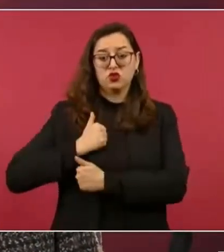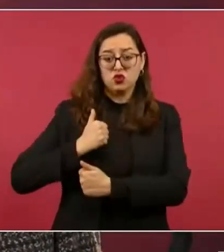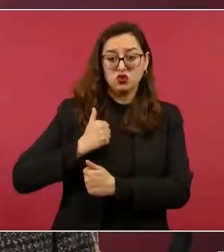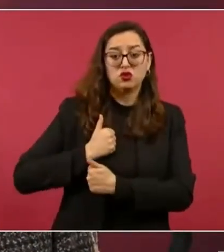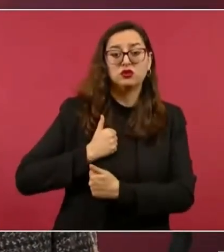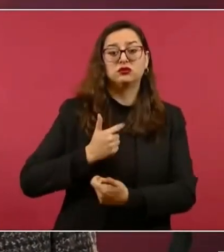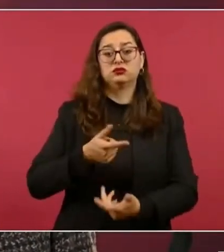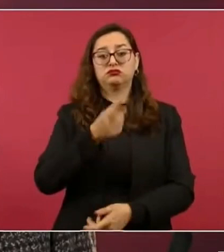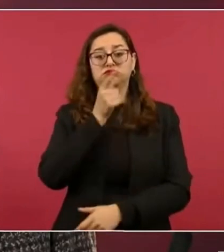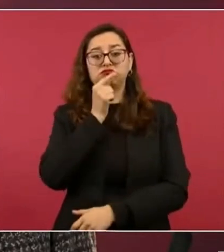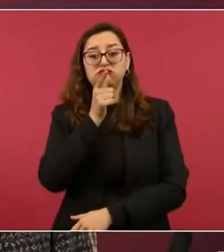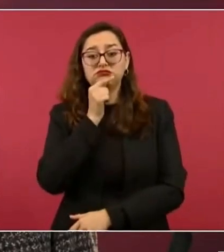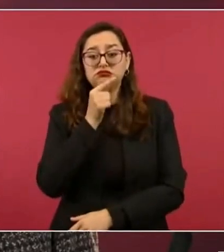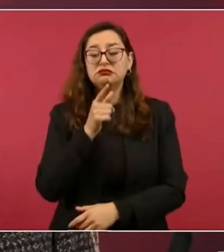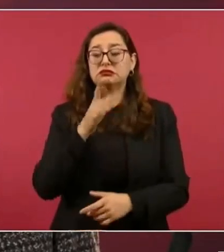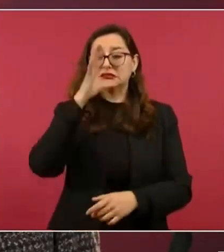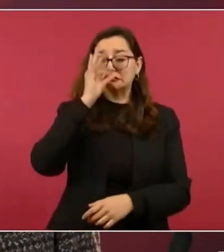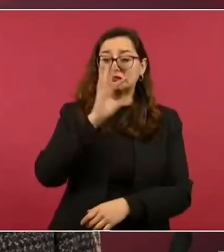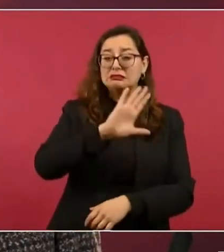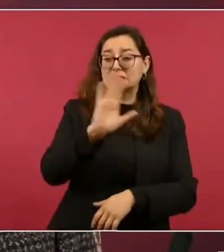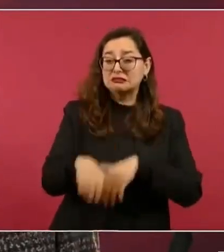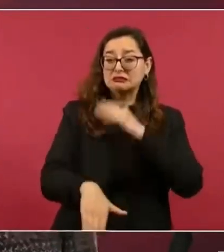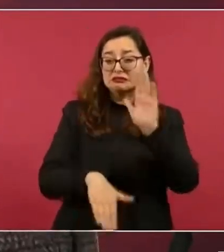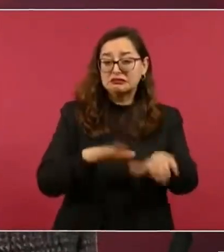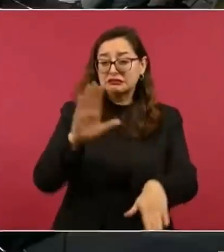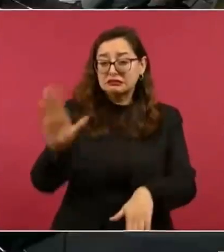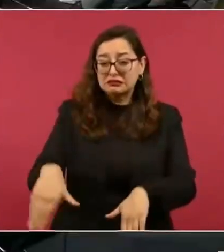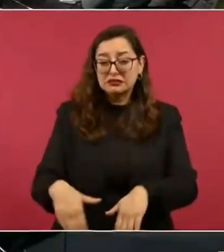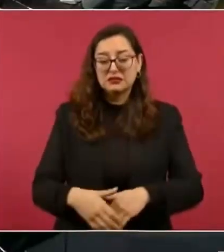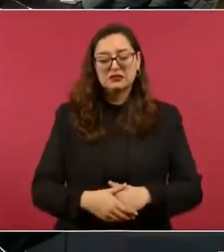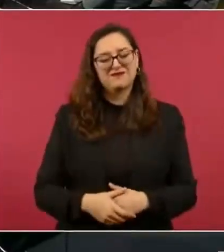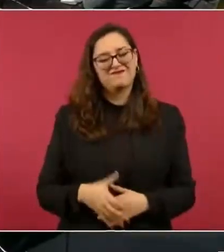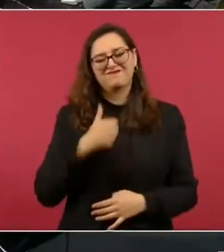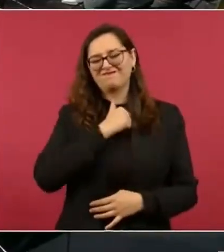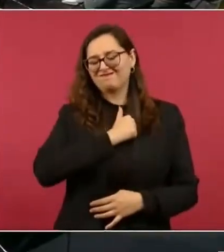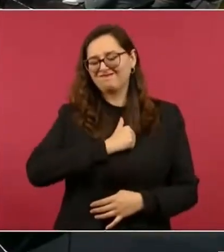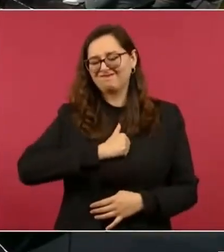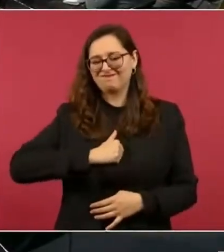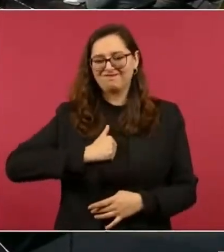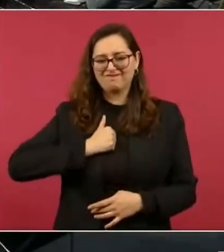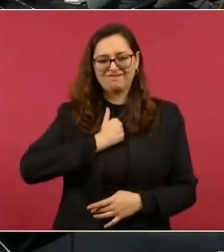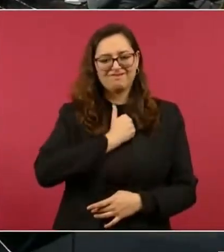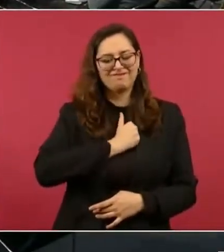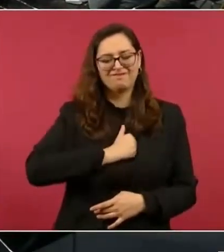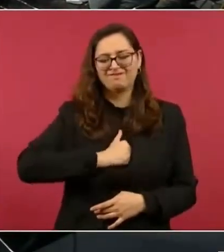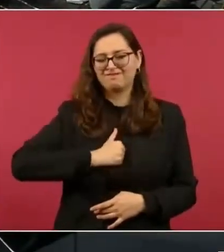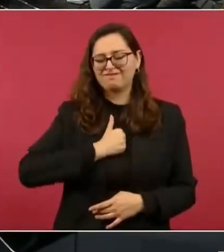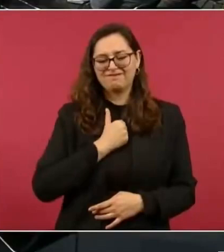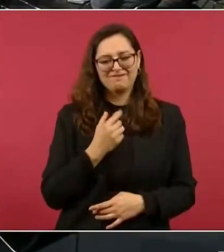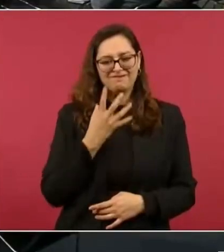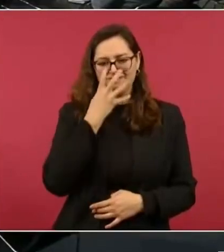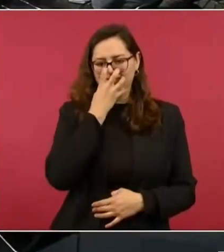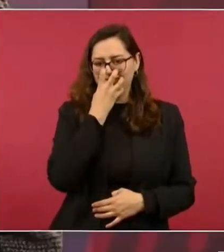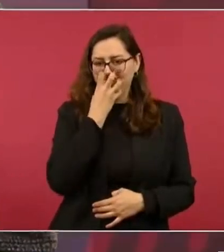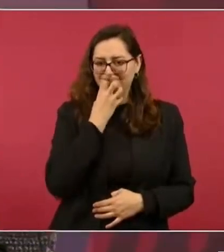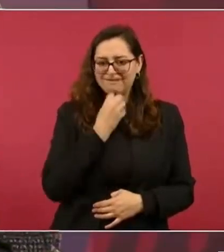integrantes de las Fuerzas Armadas, de la Guardia